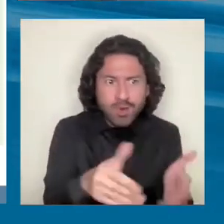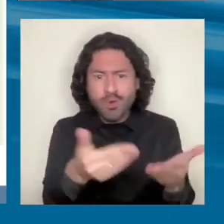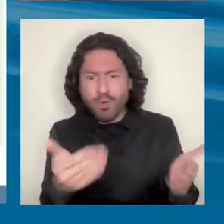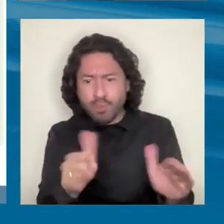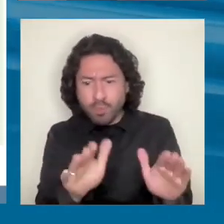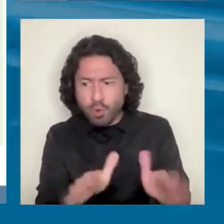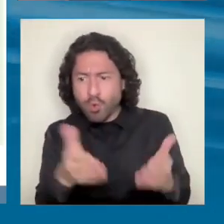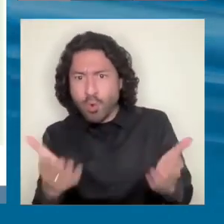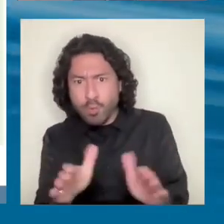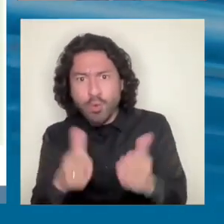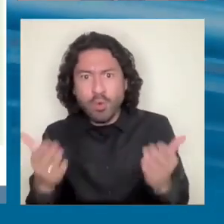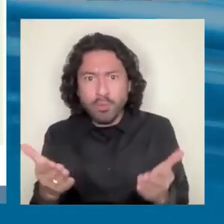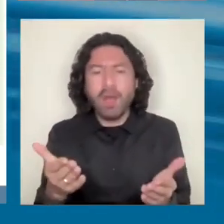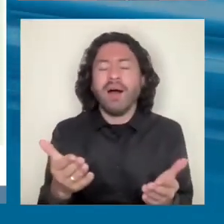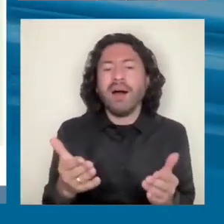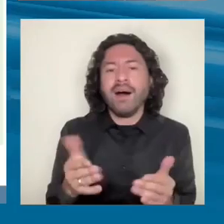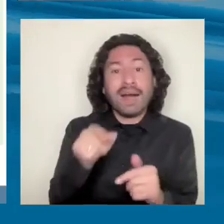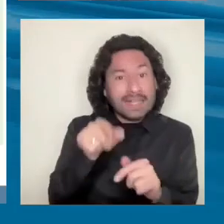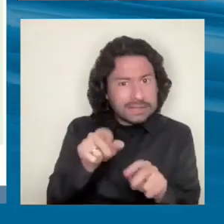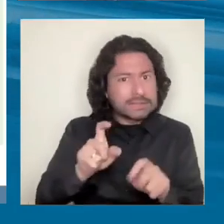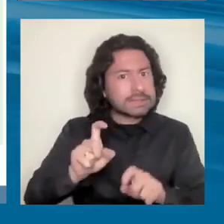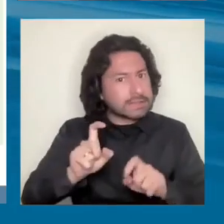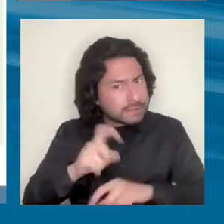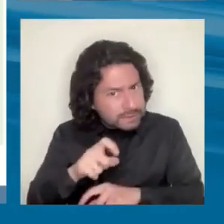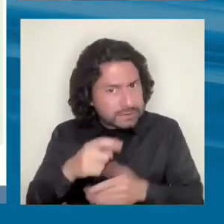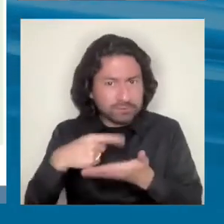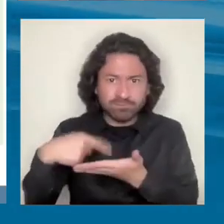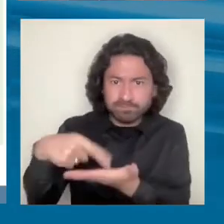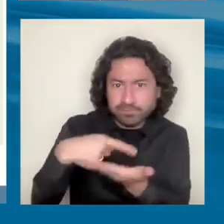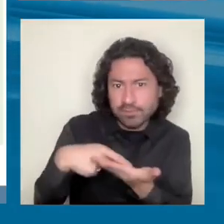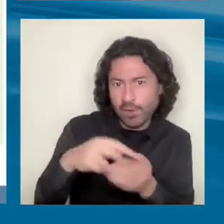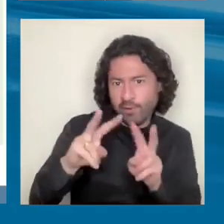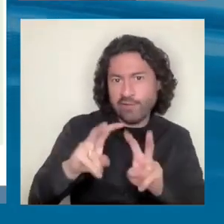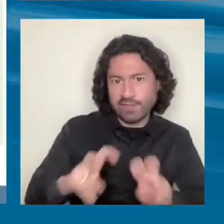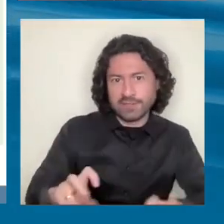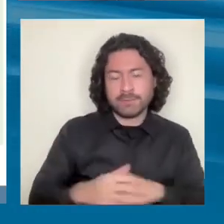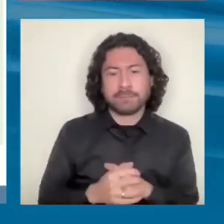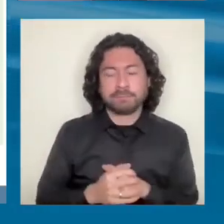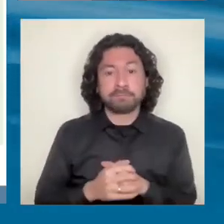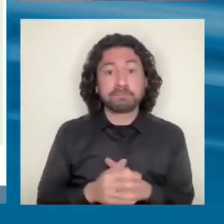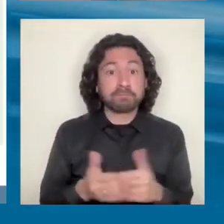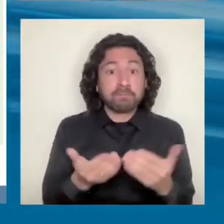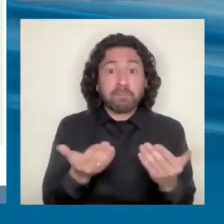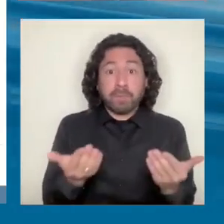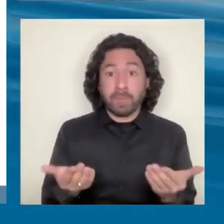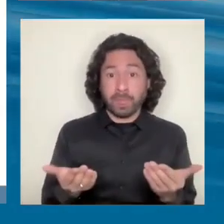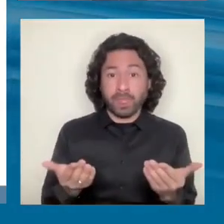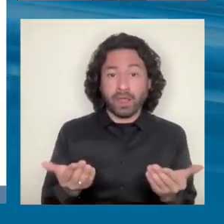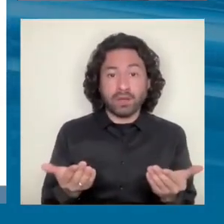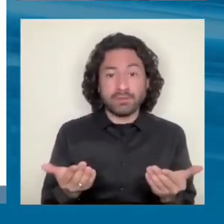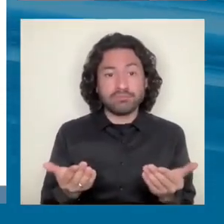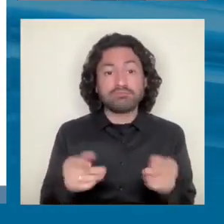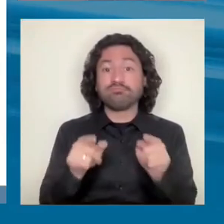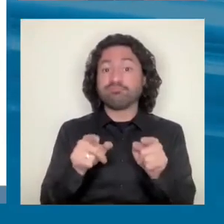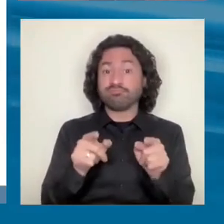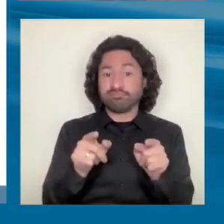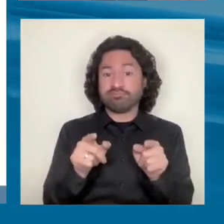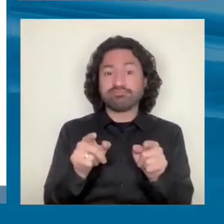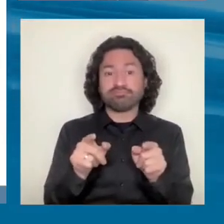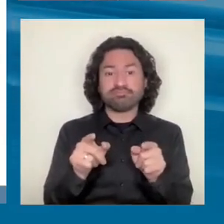objeto en sí mismo de diálogo y de investigación. Bien, entonces eso es básicamente el tema de,